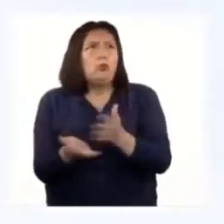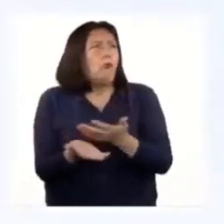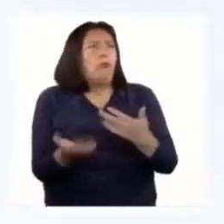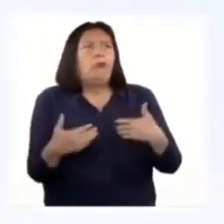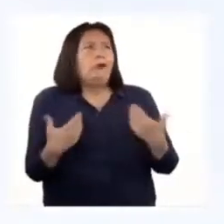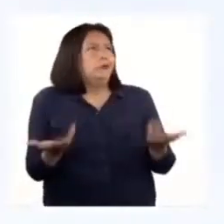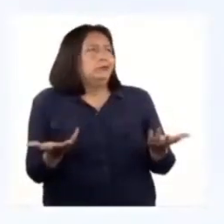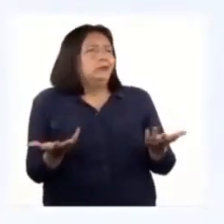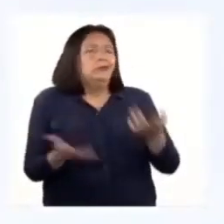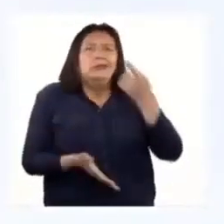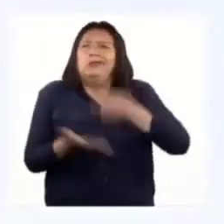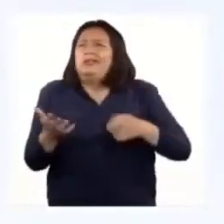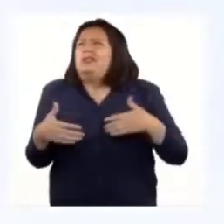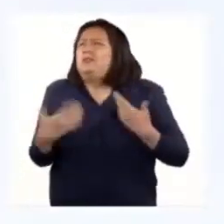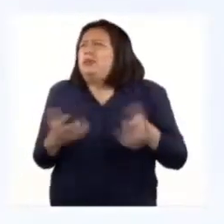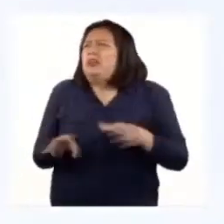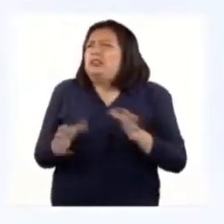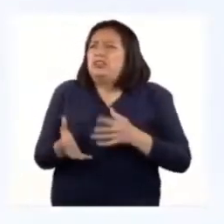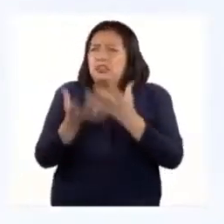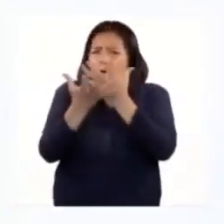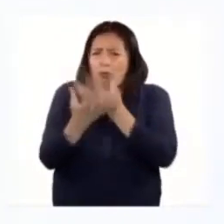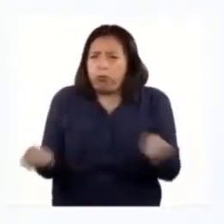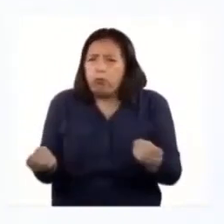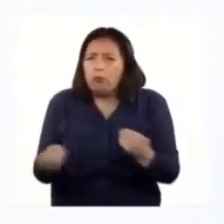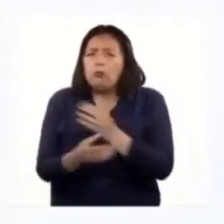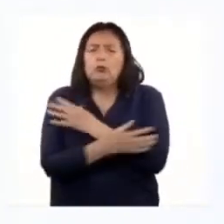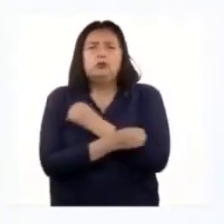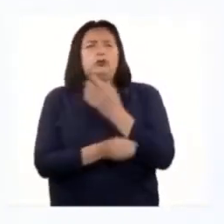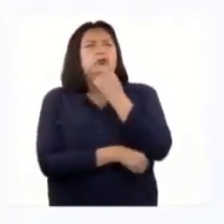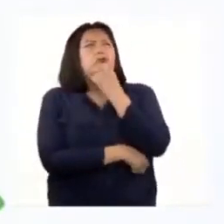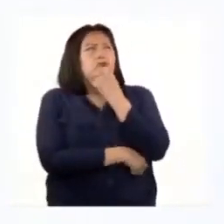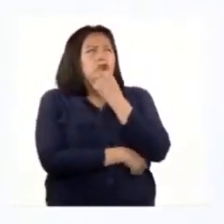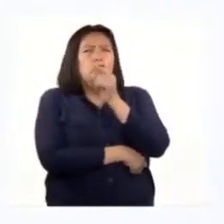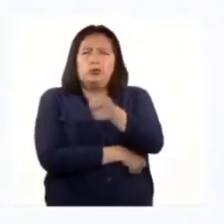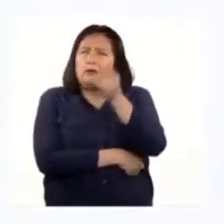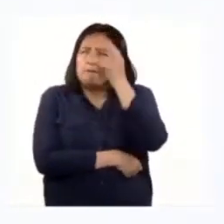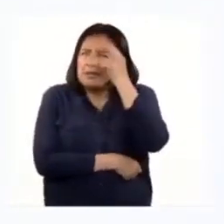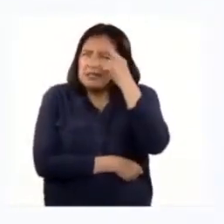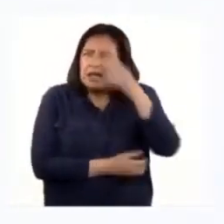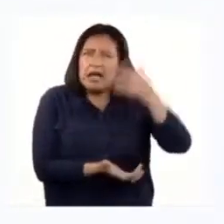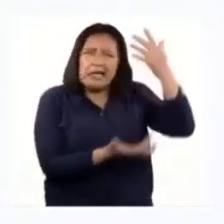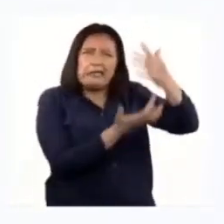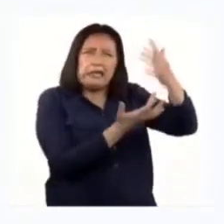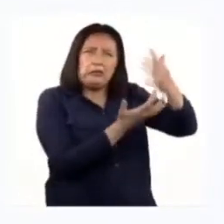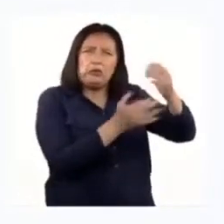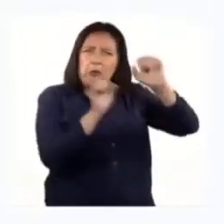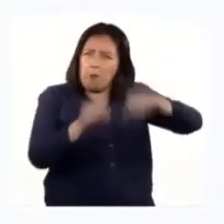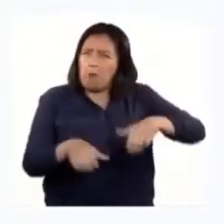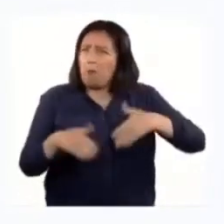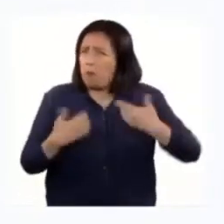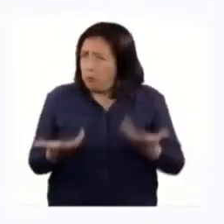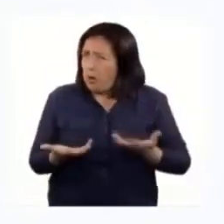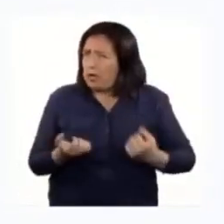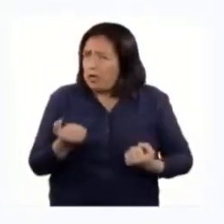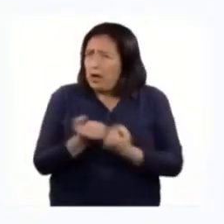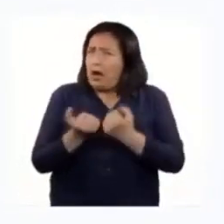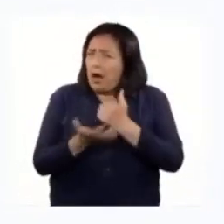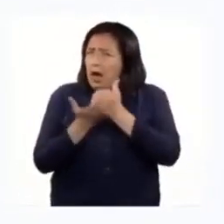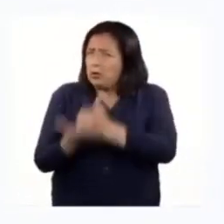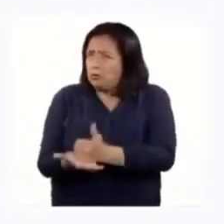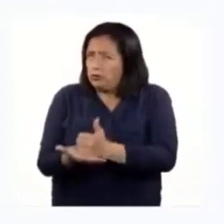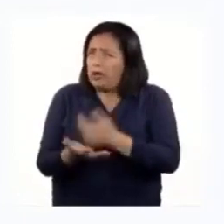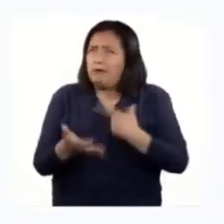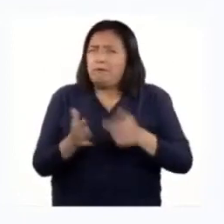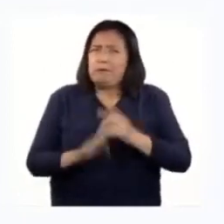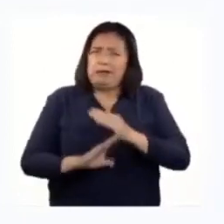¿Qué podríamos hacer si se extinguieran? ¿Ustedes creen que la tecnología podría ser una gran aliada